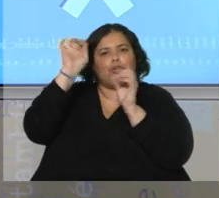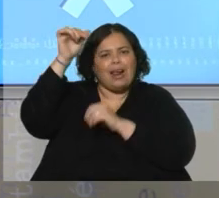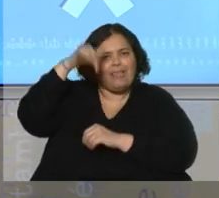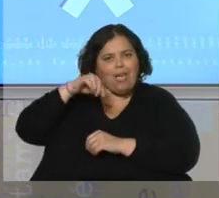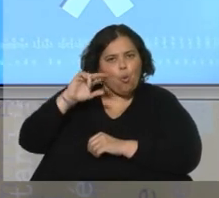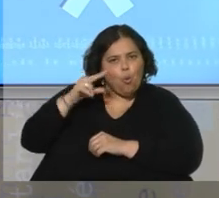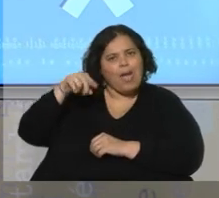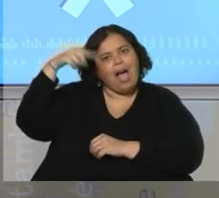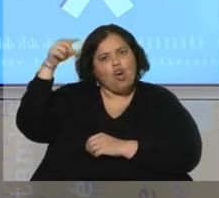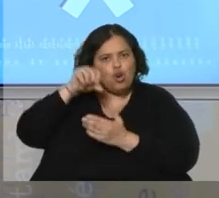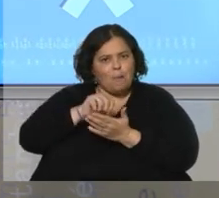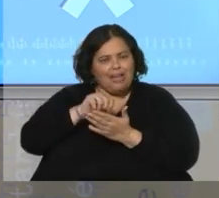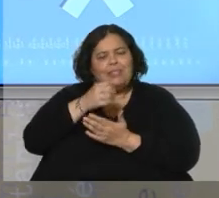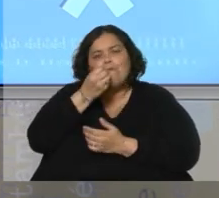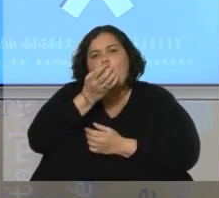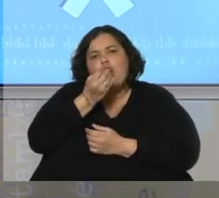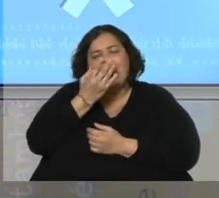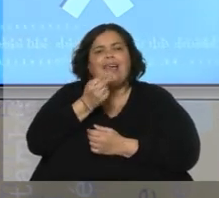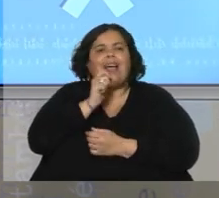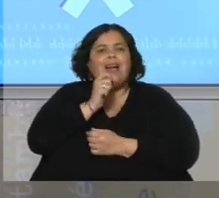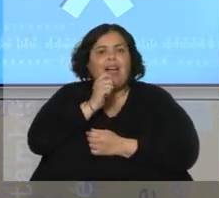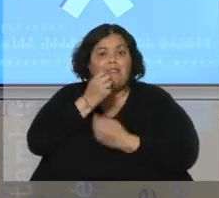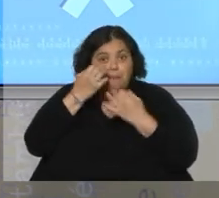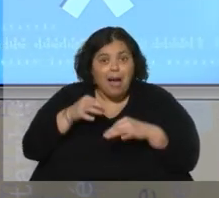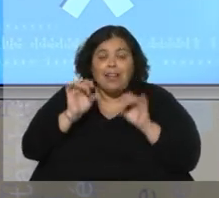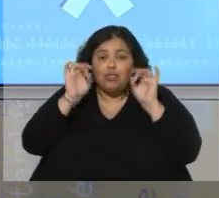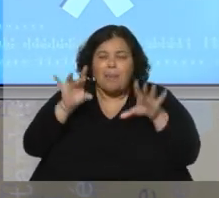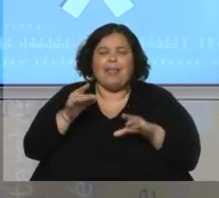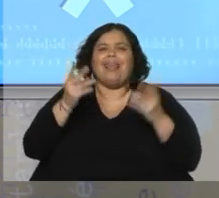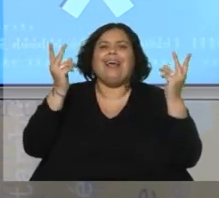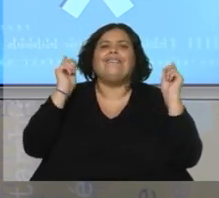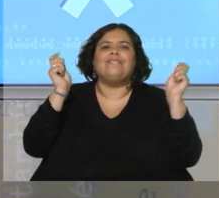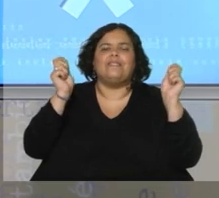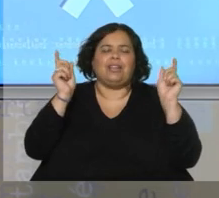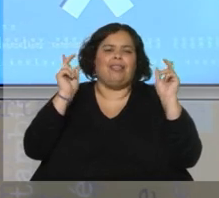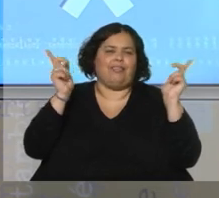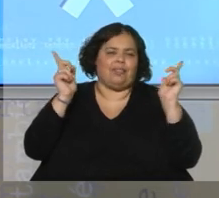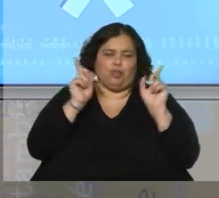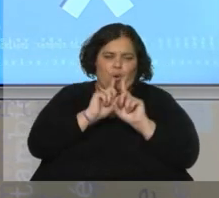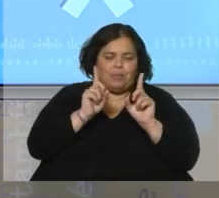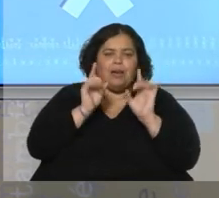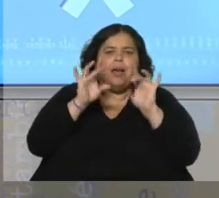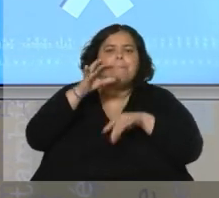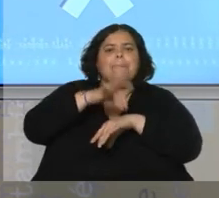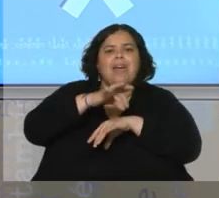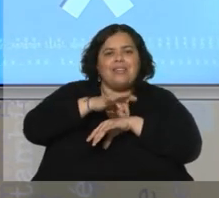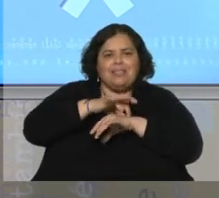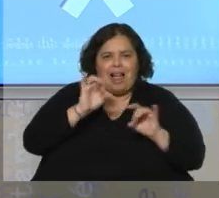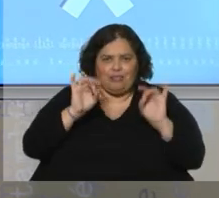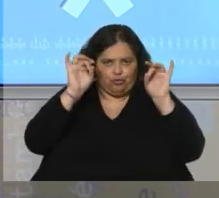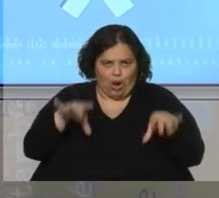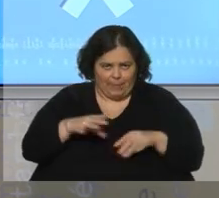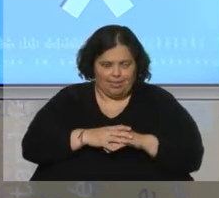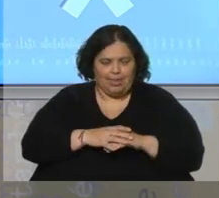flores de cannabis para uso medicinal. Hicieron un trabajo que fue al pie de la letra con las diferentes disposiciones que